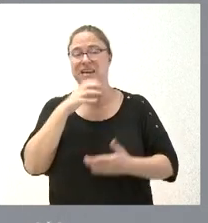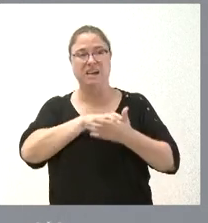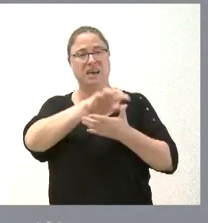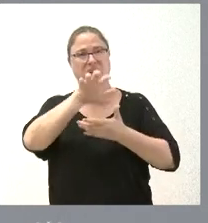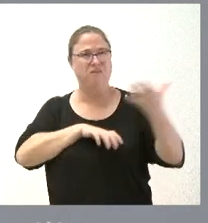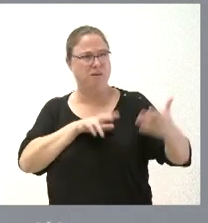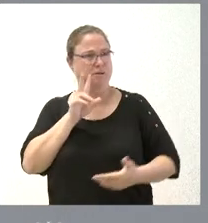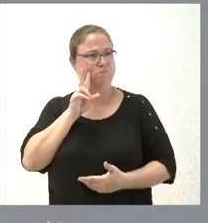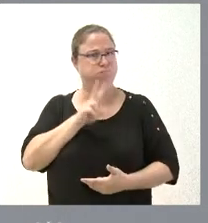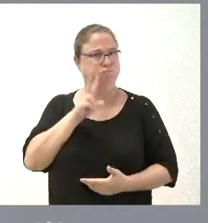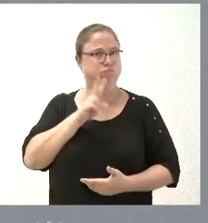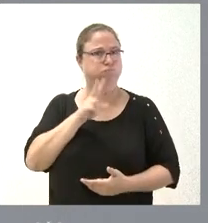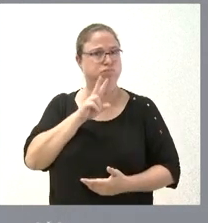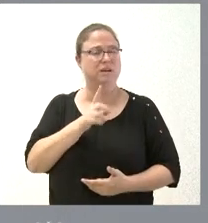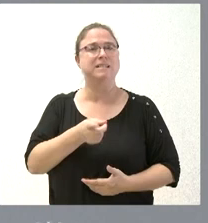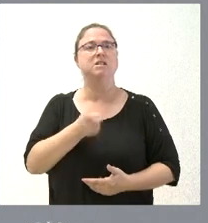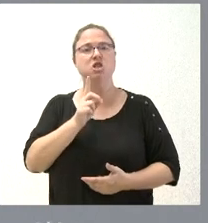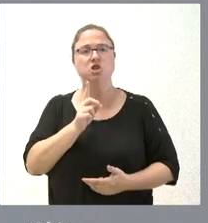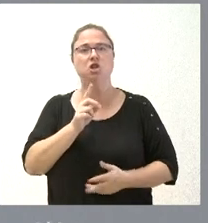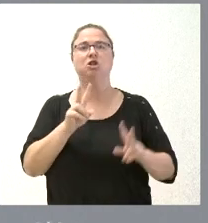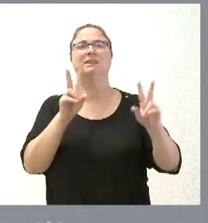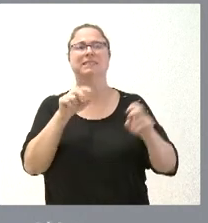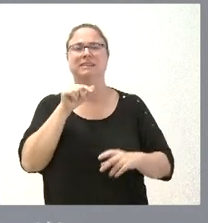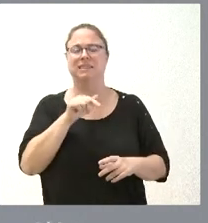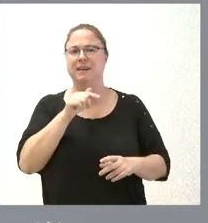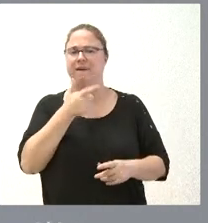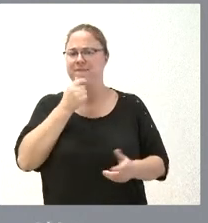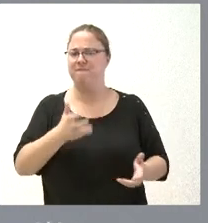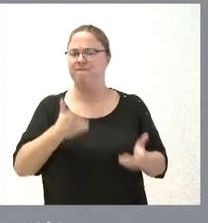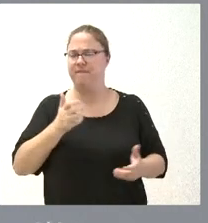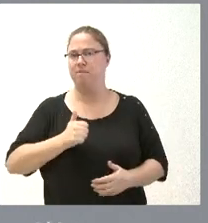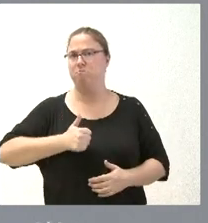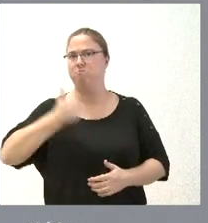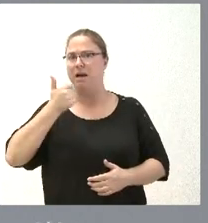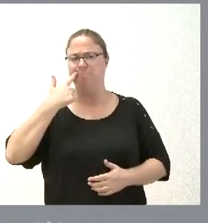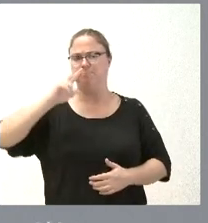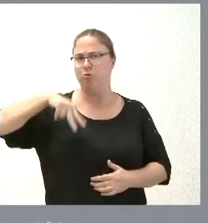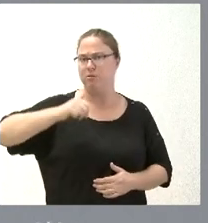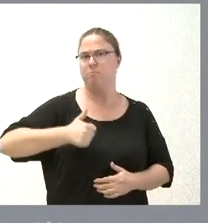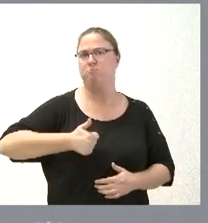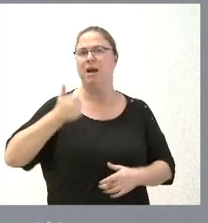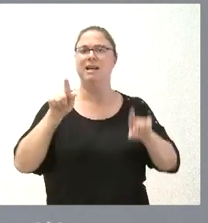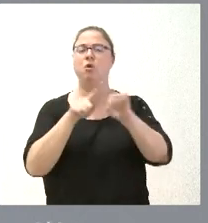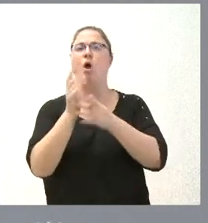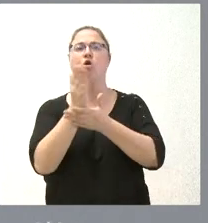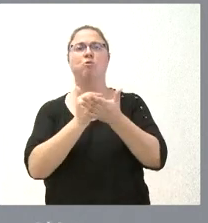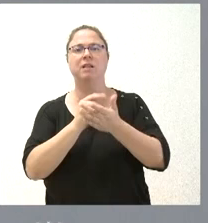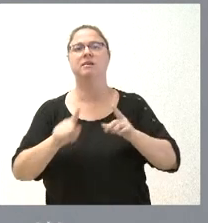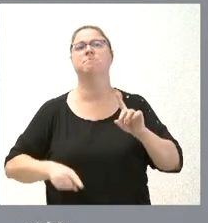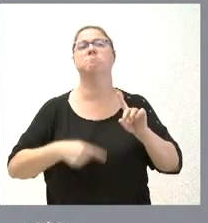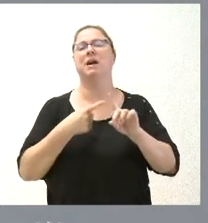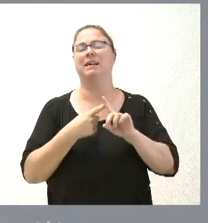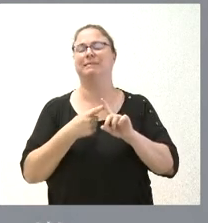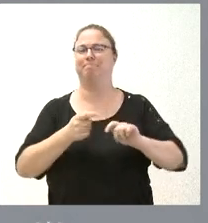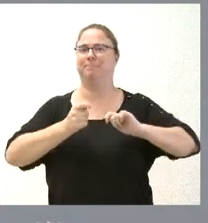nos quedamos no exclusivamente en aquello que más nos favorece que más nos reconoce como comunidad autónoma que más nos sitúa